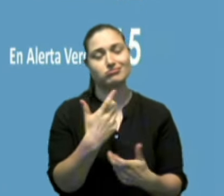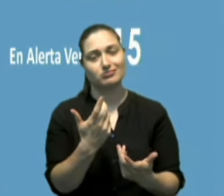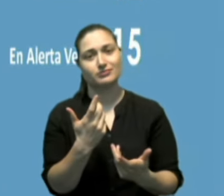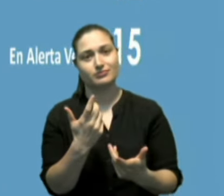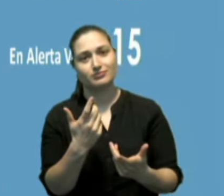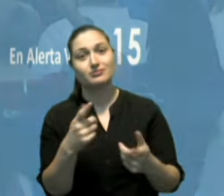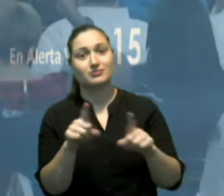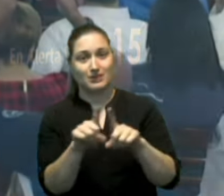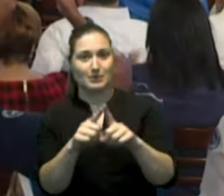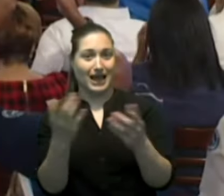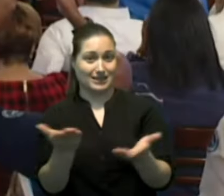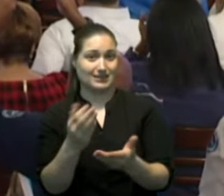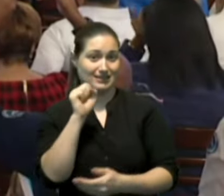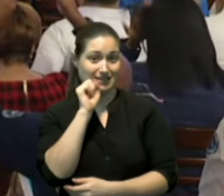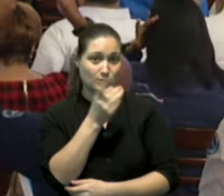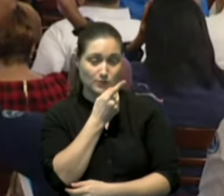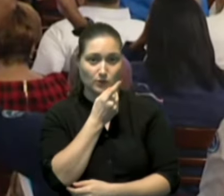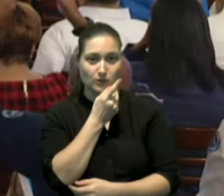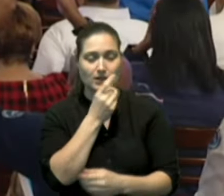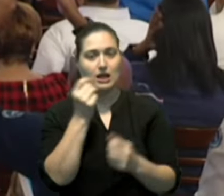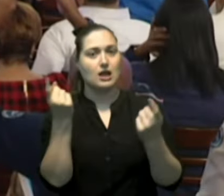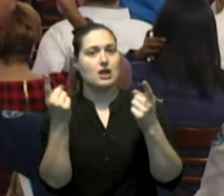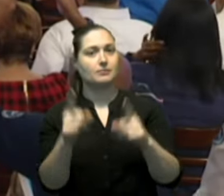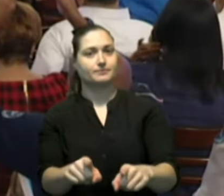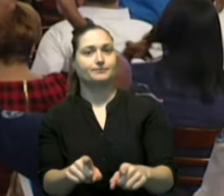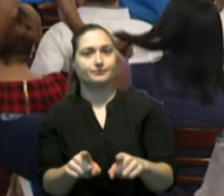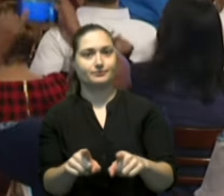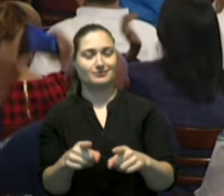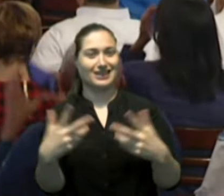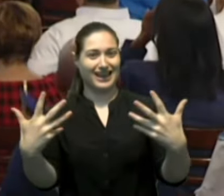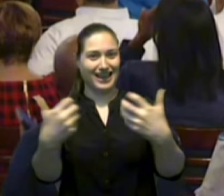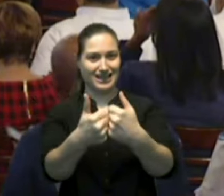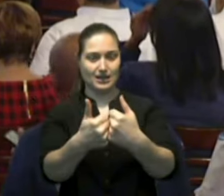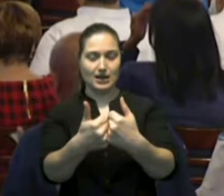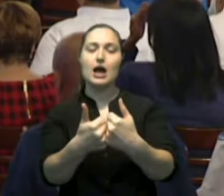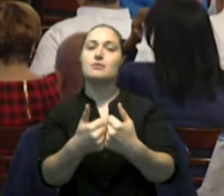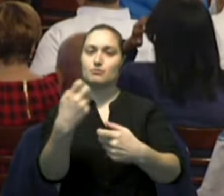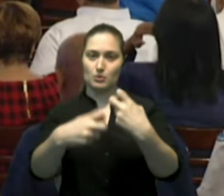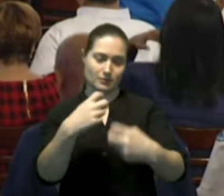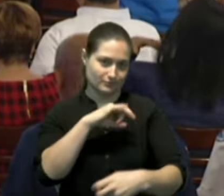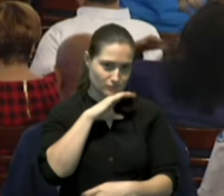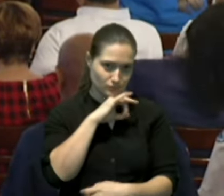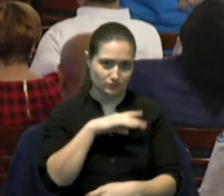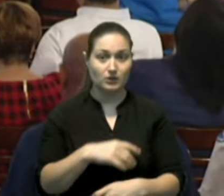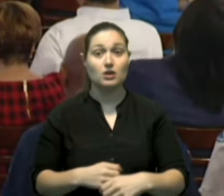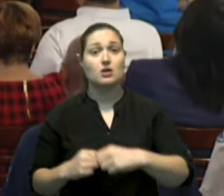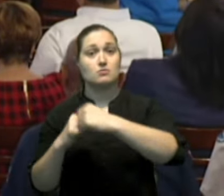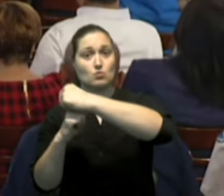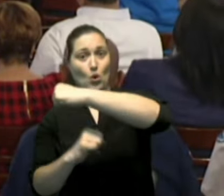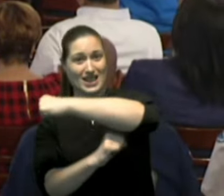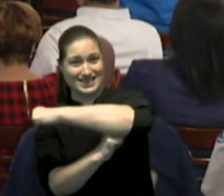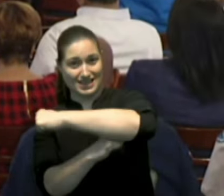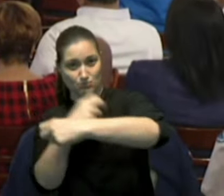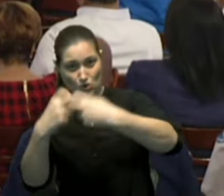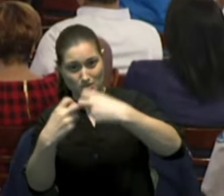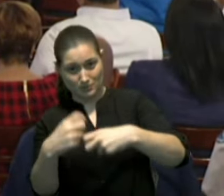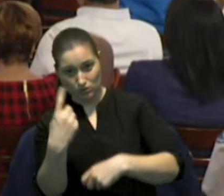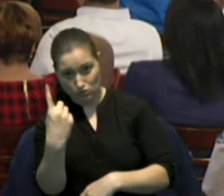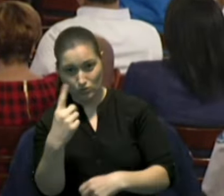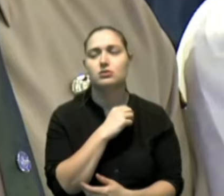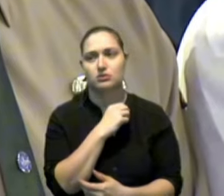aquí en el Gran Santo Domingo por un accidente de vehículos, un puente afectado y una carretera